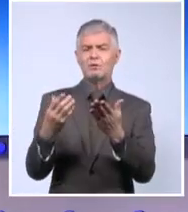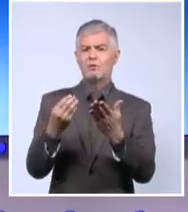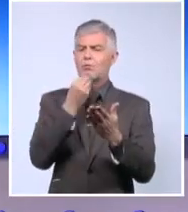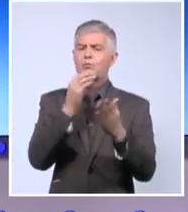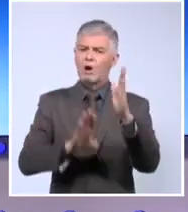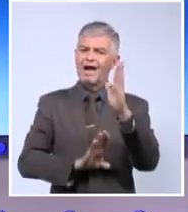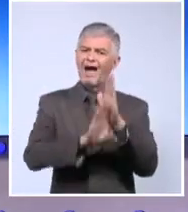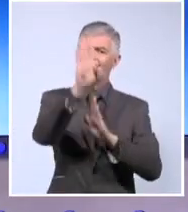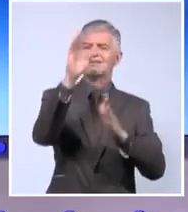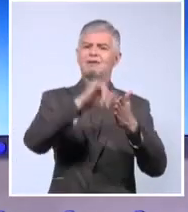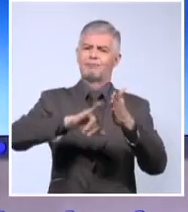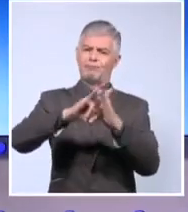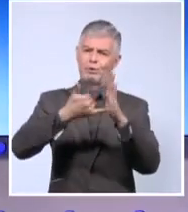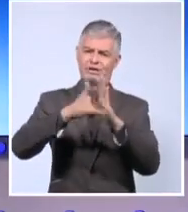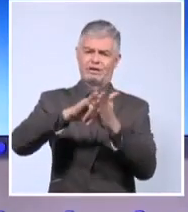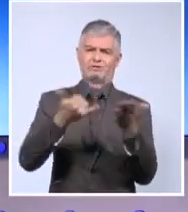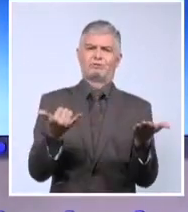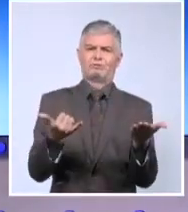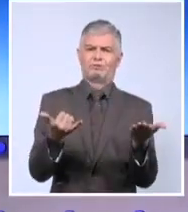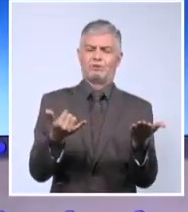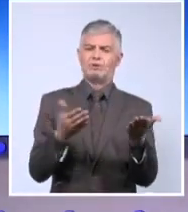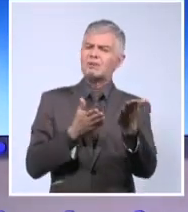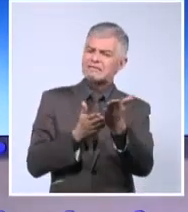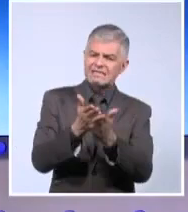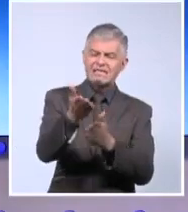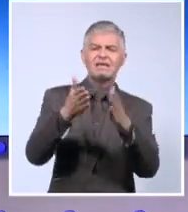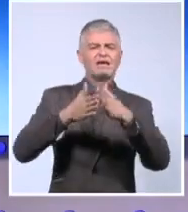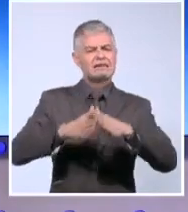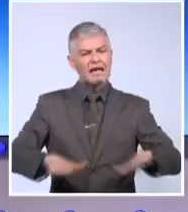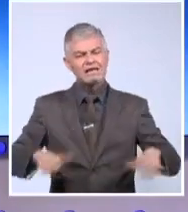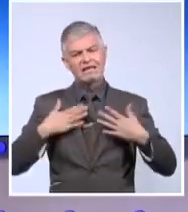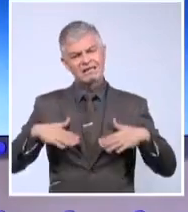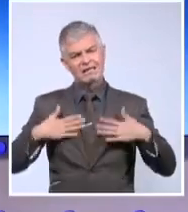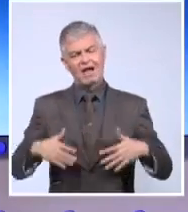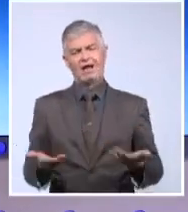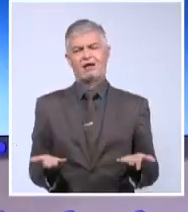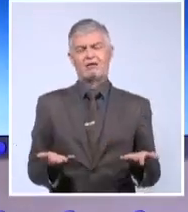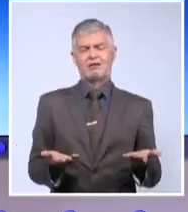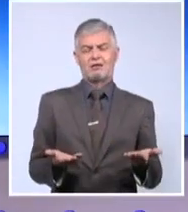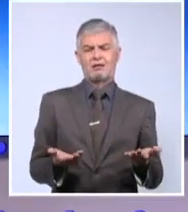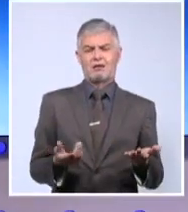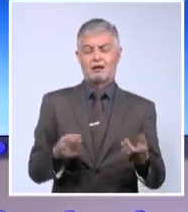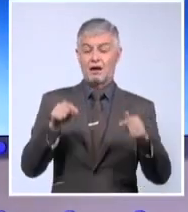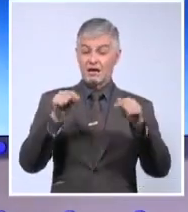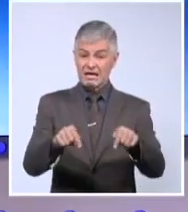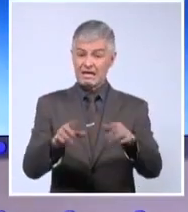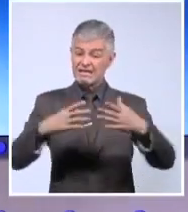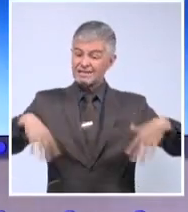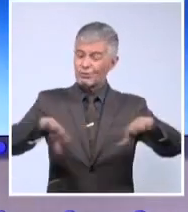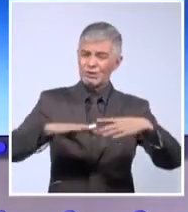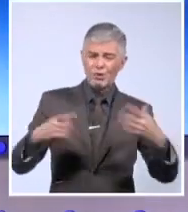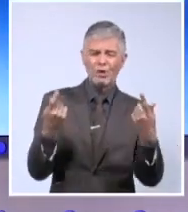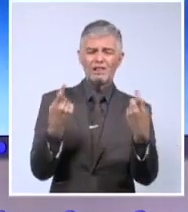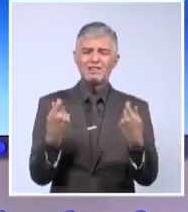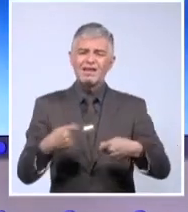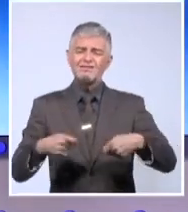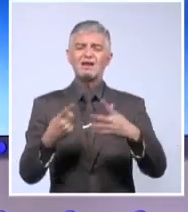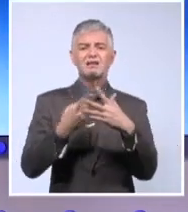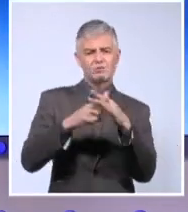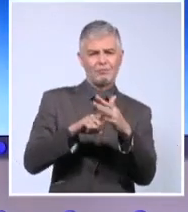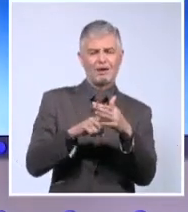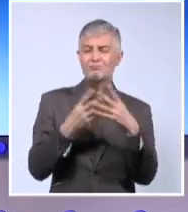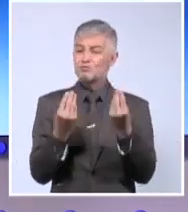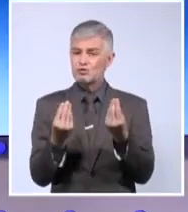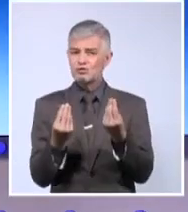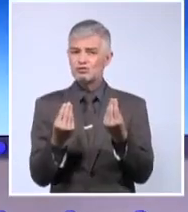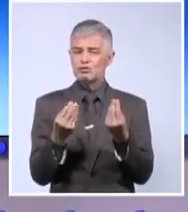Que en medio, ¿quién dice que no? En medio de muchas dificultades que tenemos que resolver. Esa tranquilidad. Y este país donde vivimos,